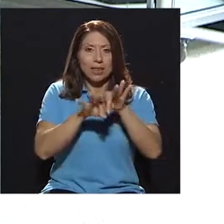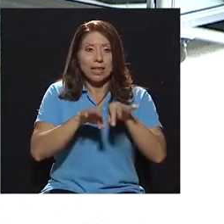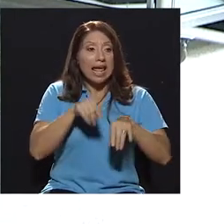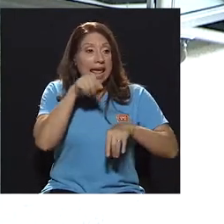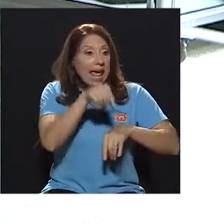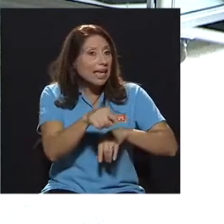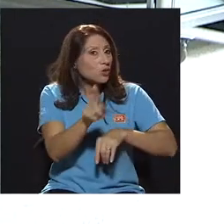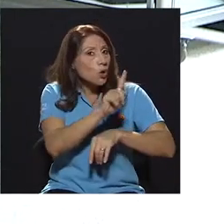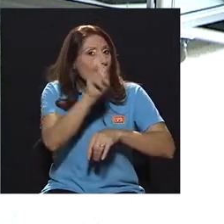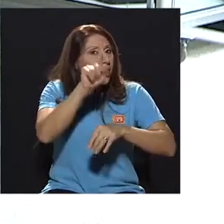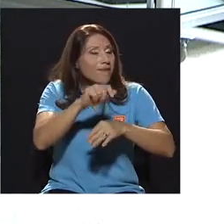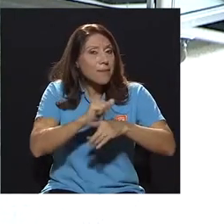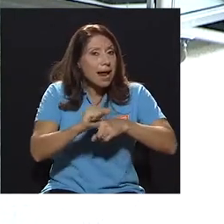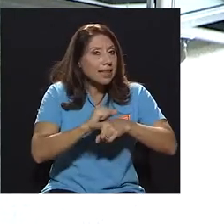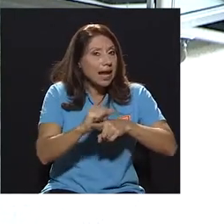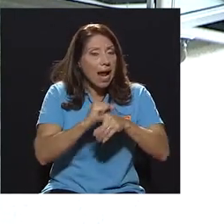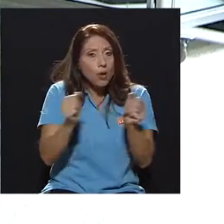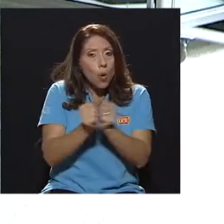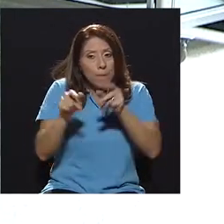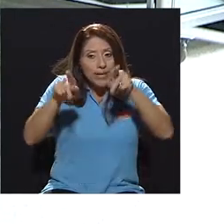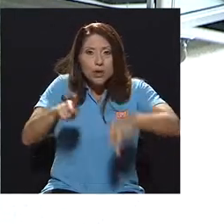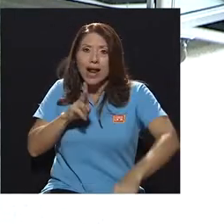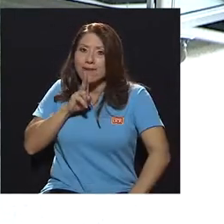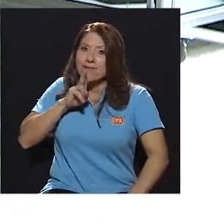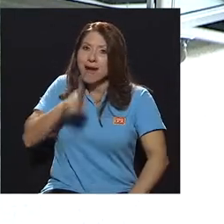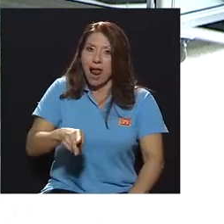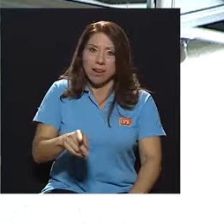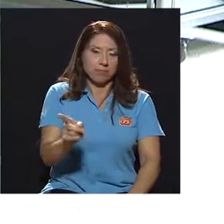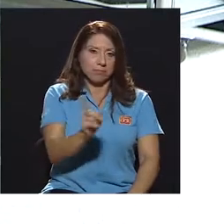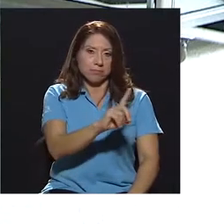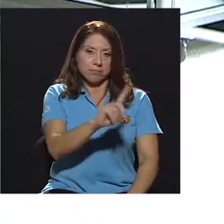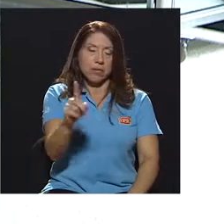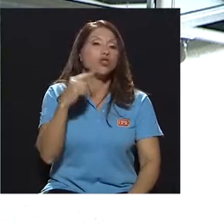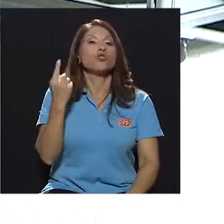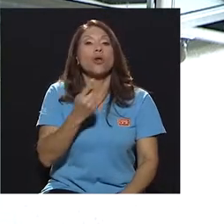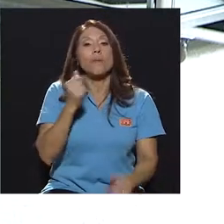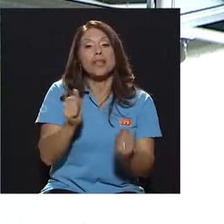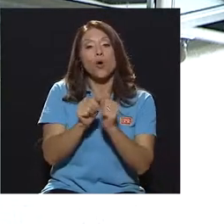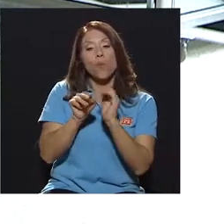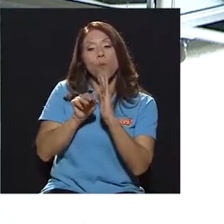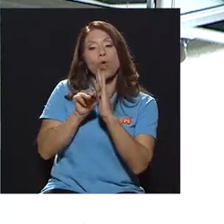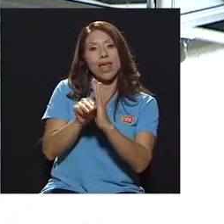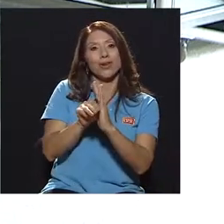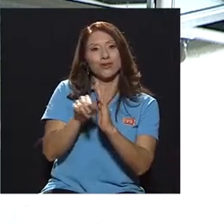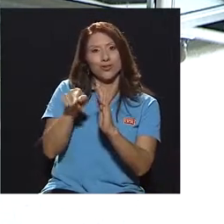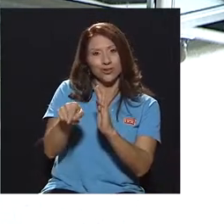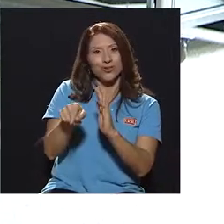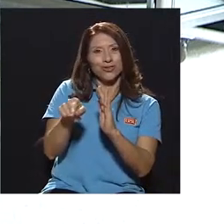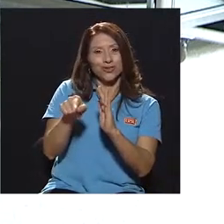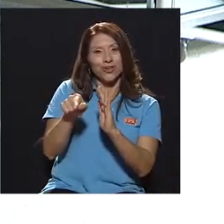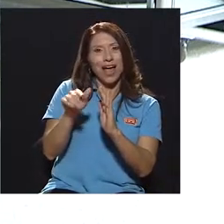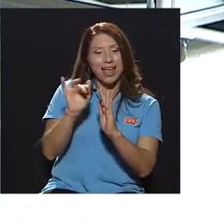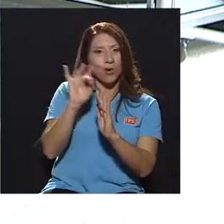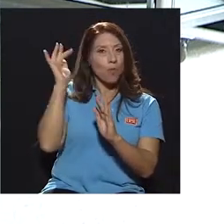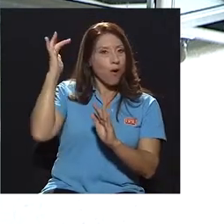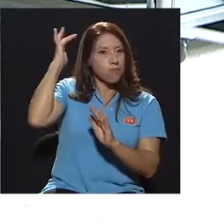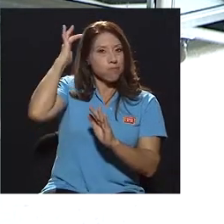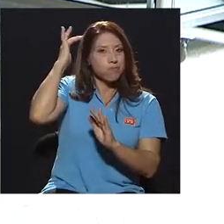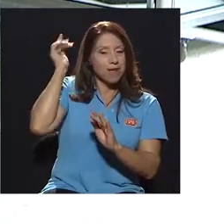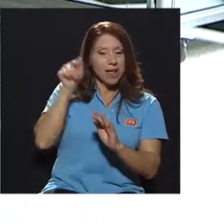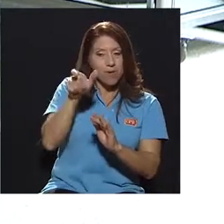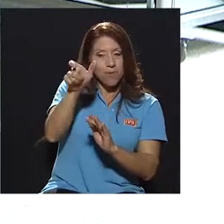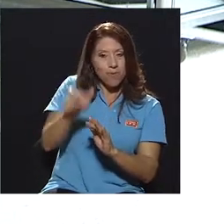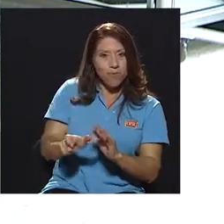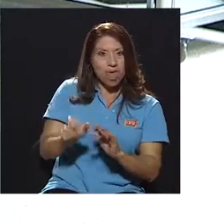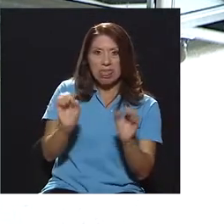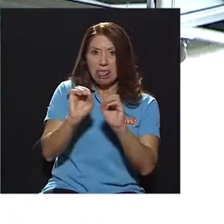se debe practicar en la casa con una persona real. Esto se debe practicar solo con modelos anatómicos que no van a sufrir ningún